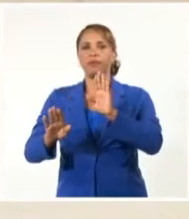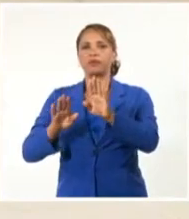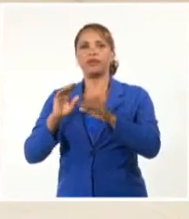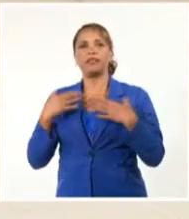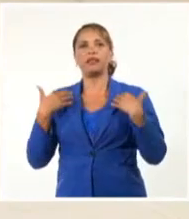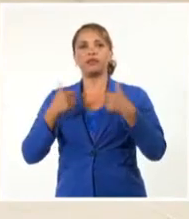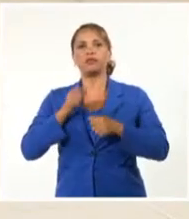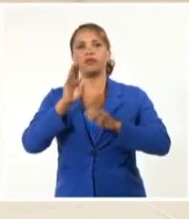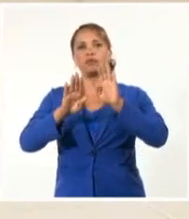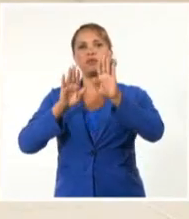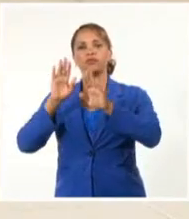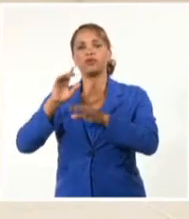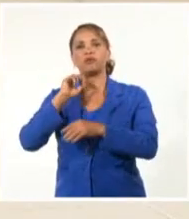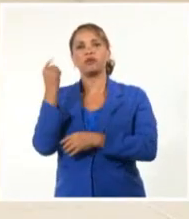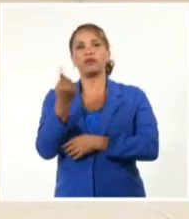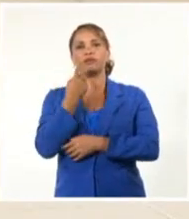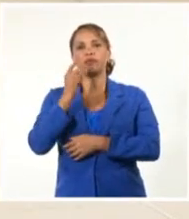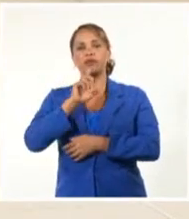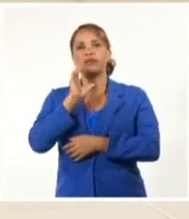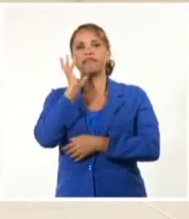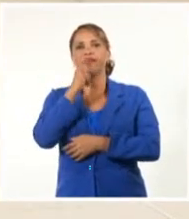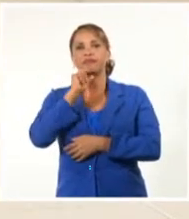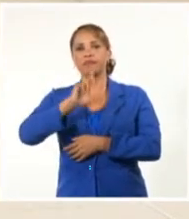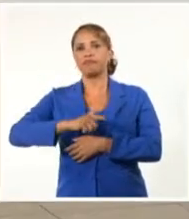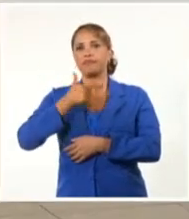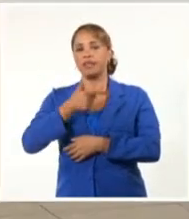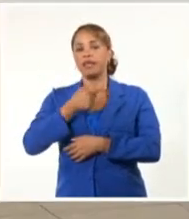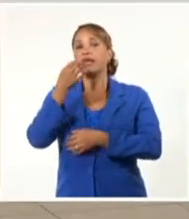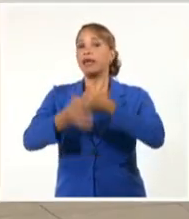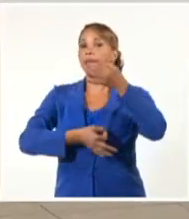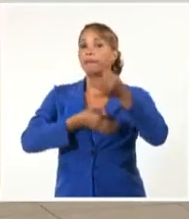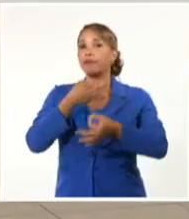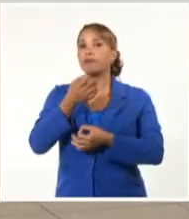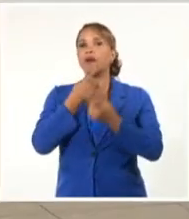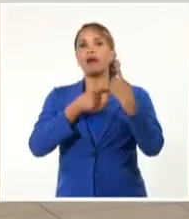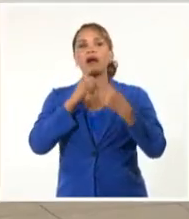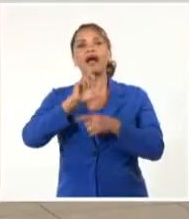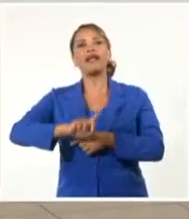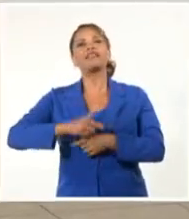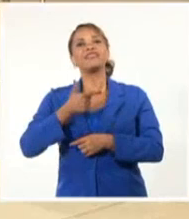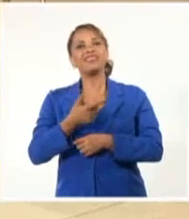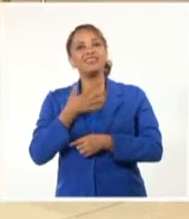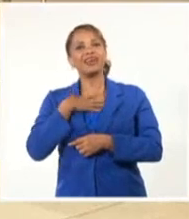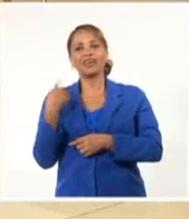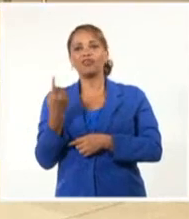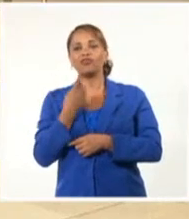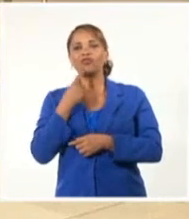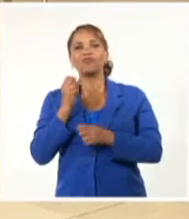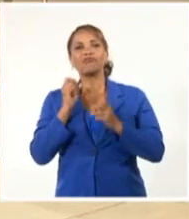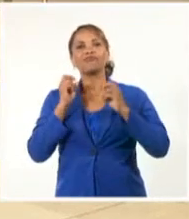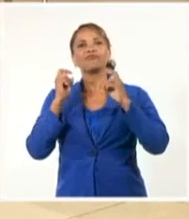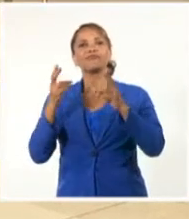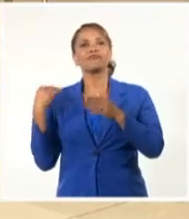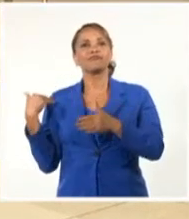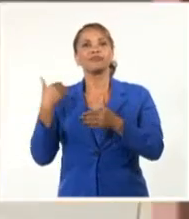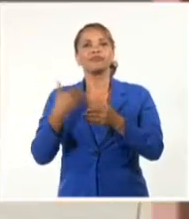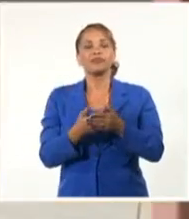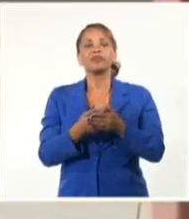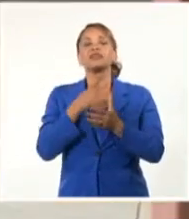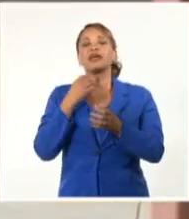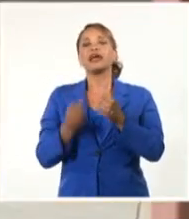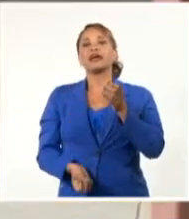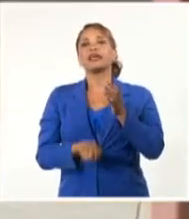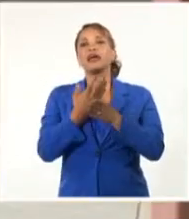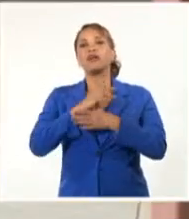del Museo Nacional de Bellas Artes, Jorge Fernández, destacó que se trata de artistas con los que hemos vivido, creadores que proponen un panorama de la